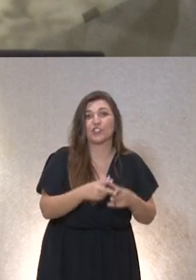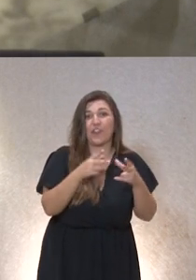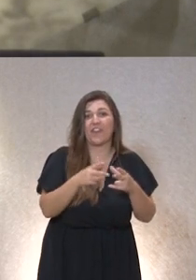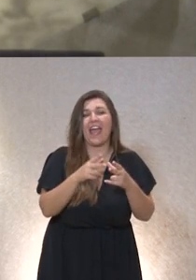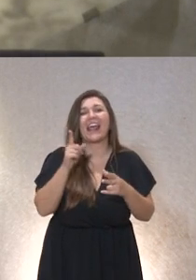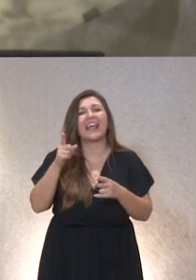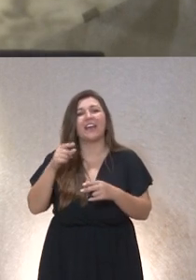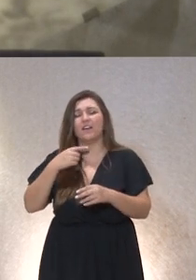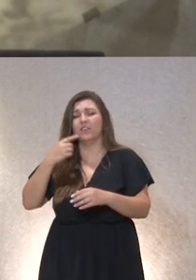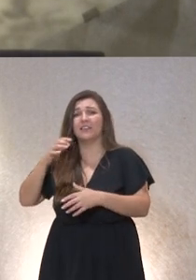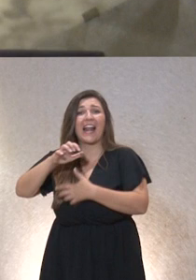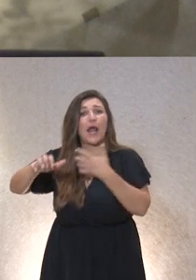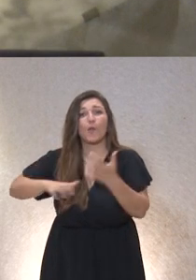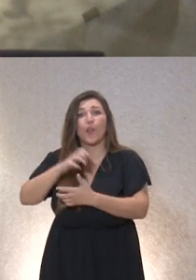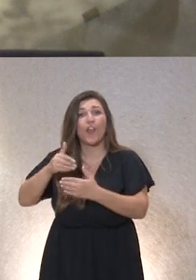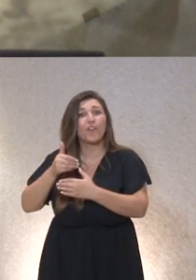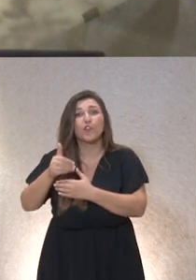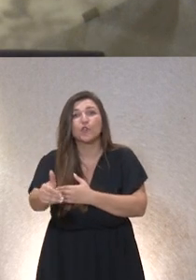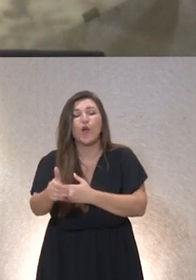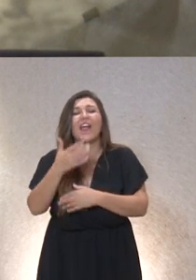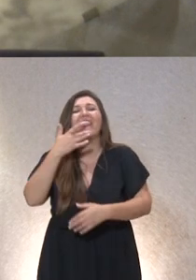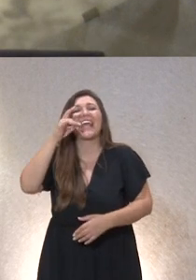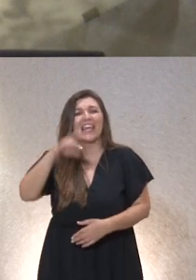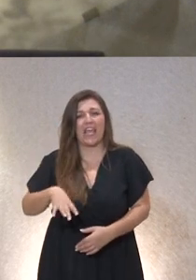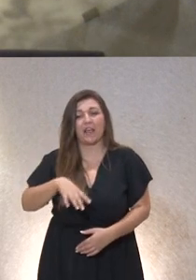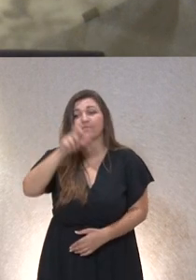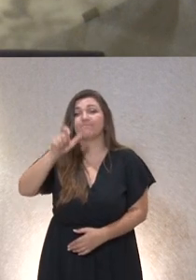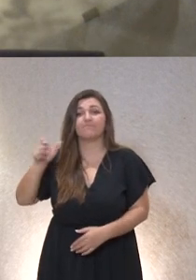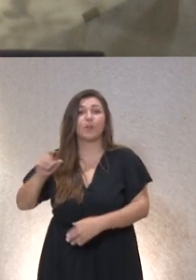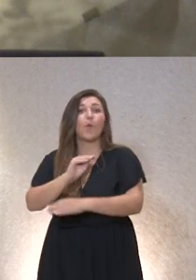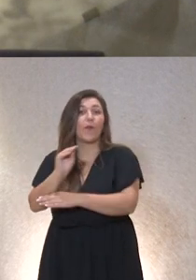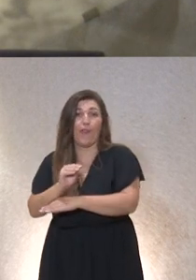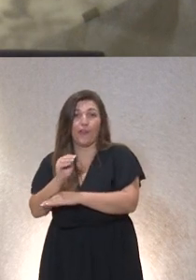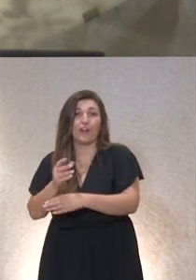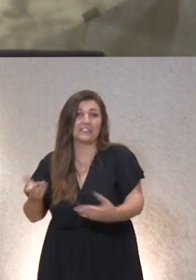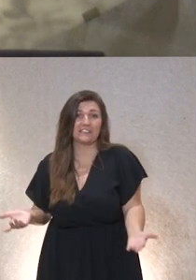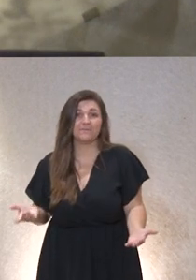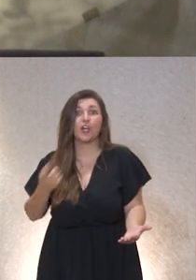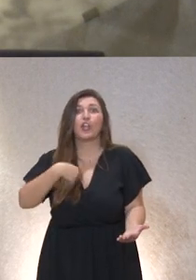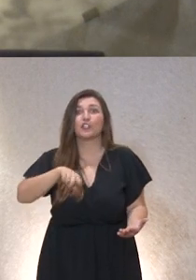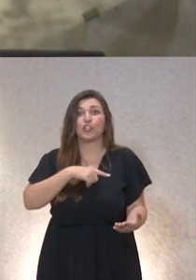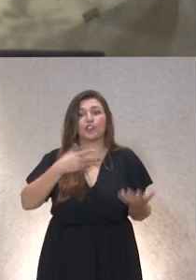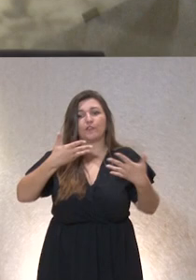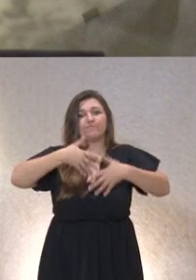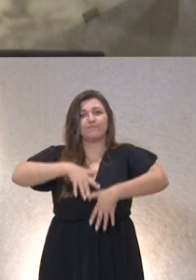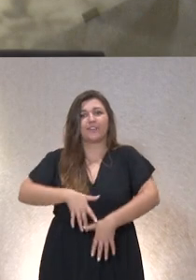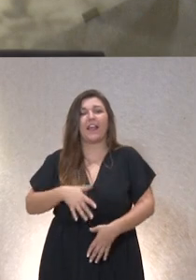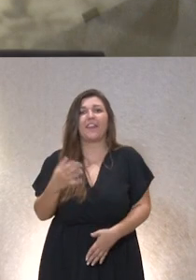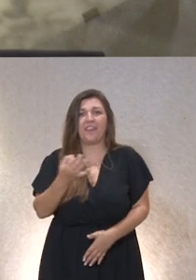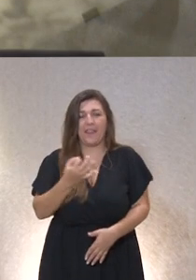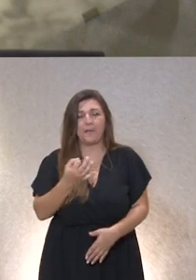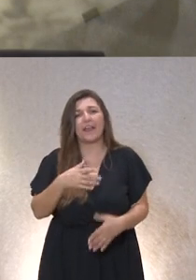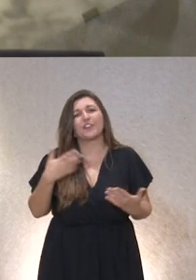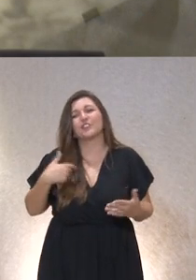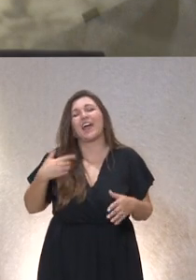es la de los cuidadores creo que esto hemos de interiorizarlo y quedarnos con esta nota pues me